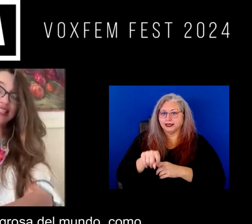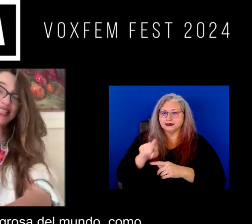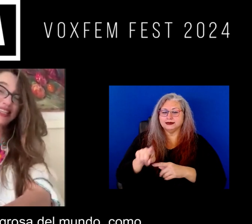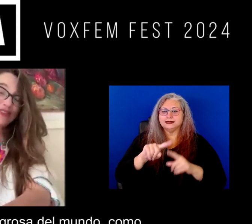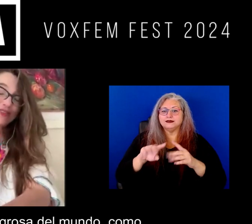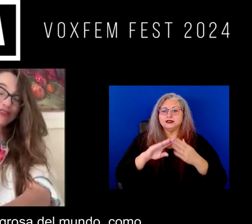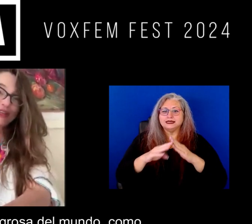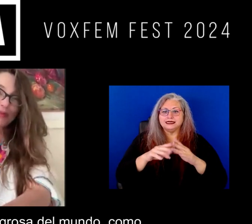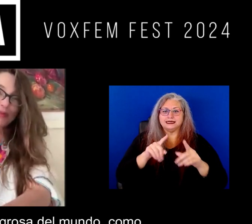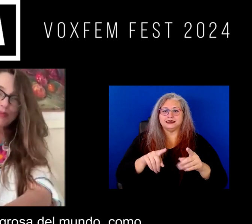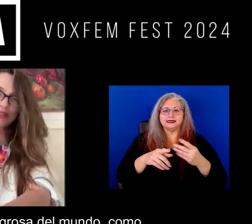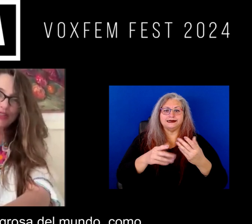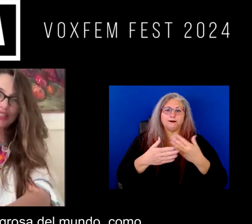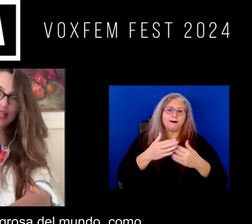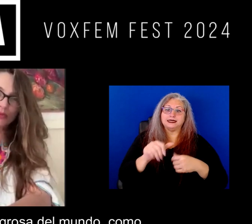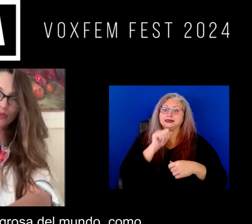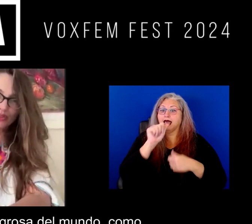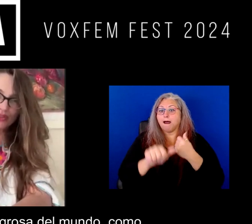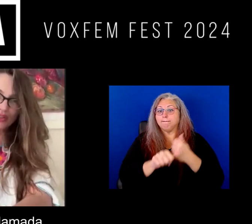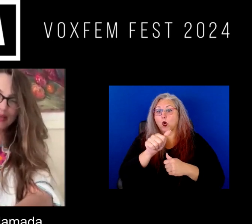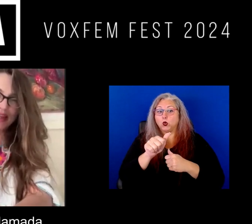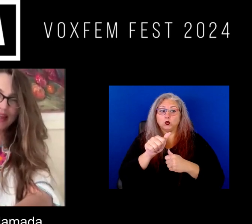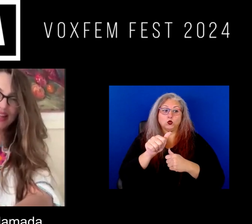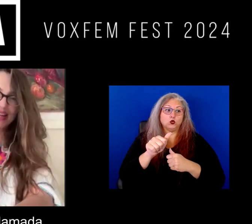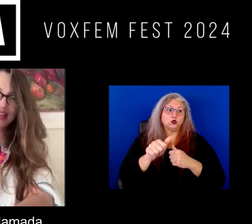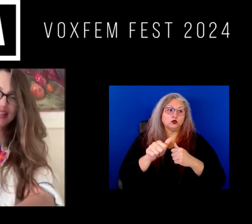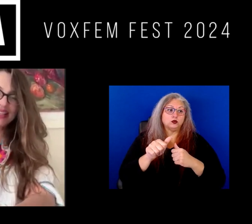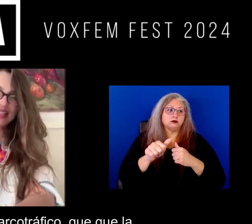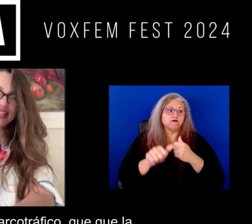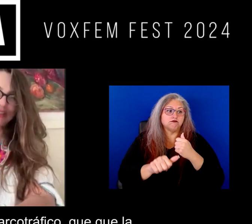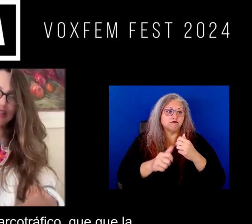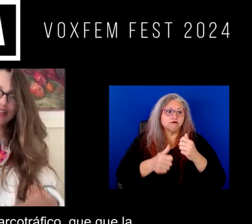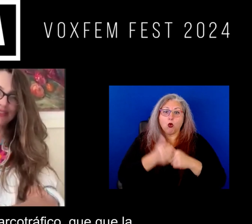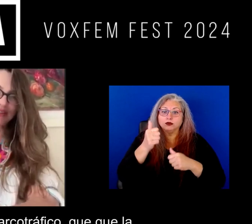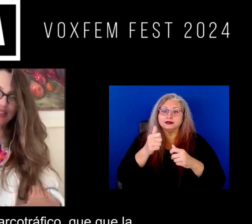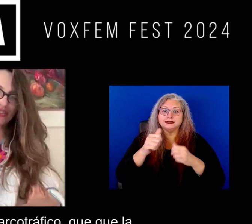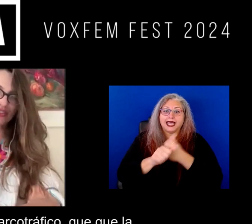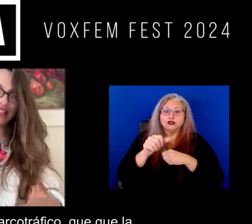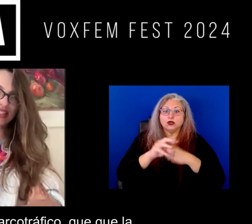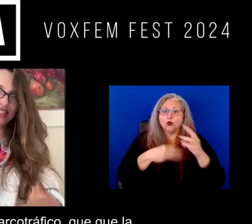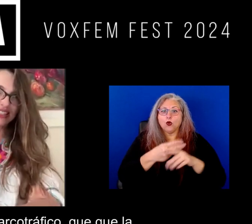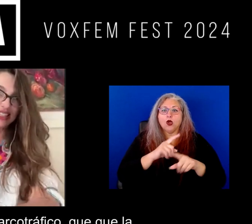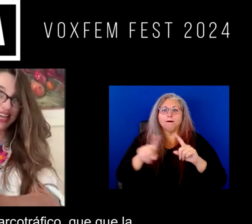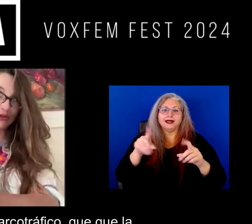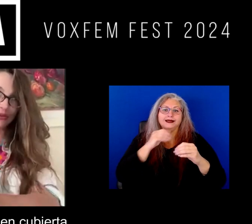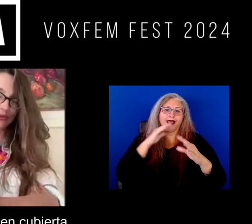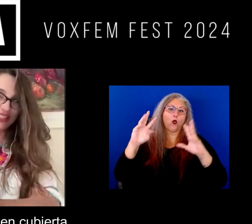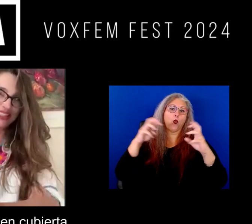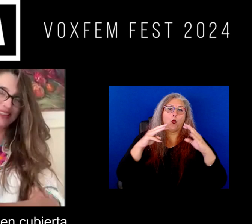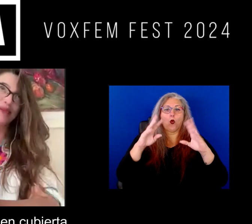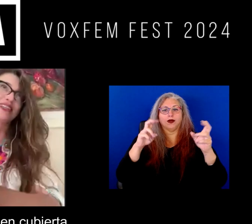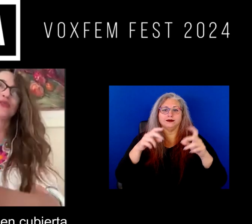ha sido la más peligrosa del mundo con la llamada guerra contra el narcotráfico que la